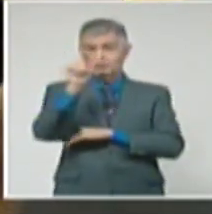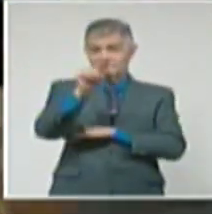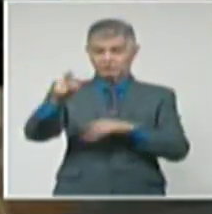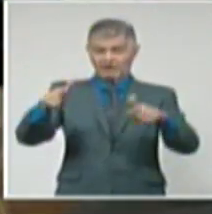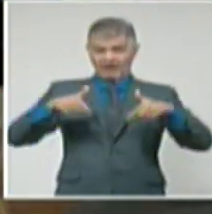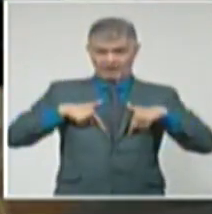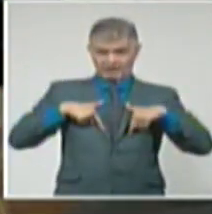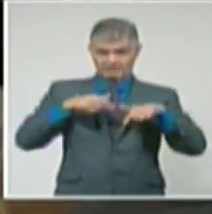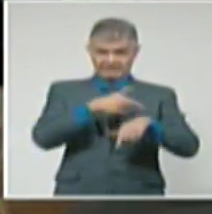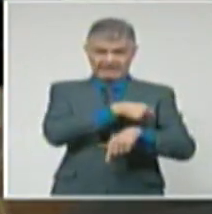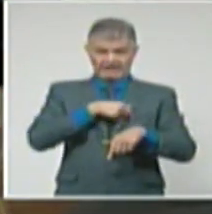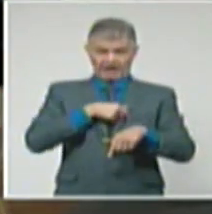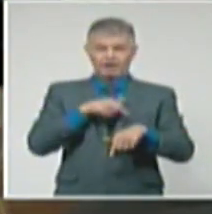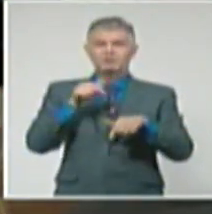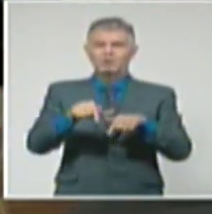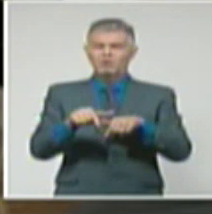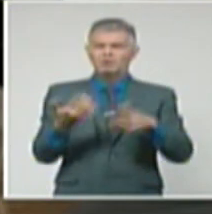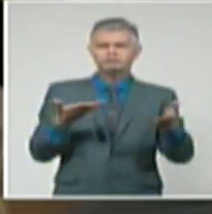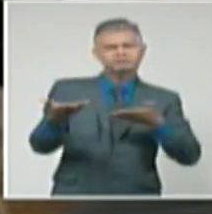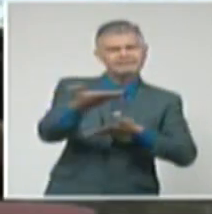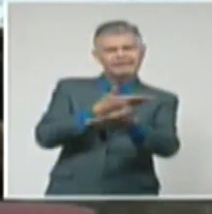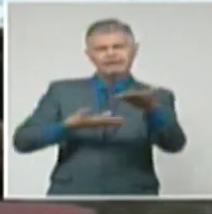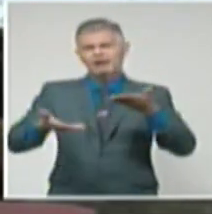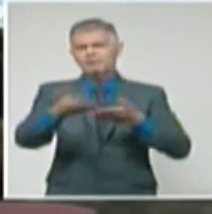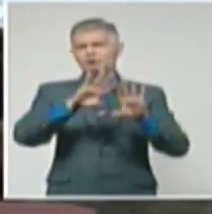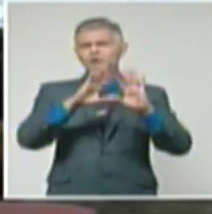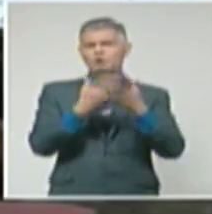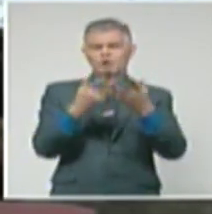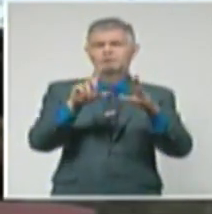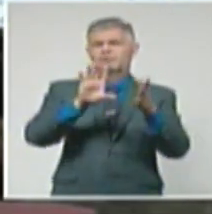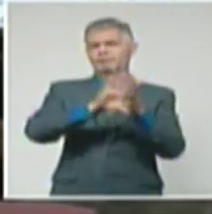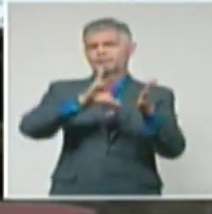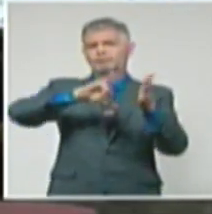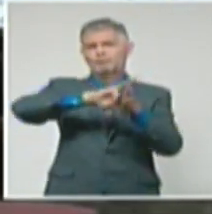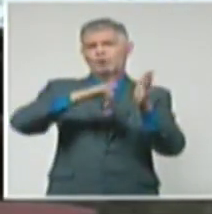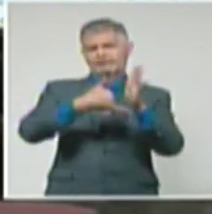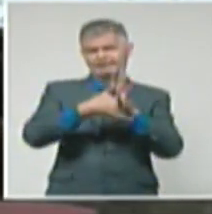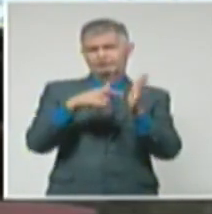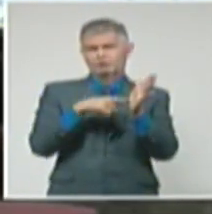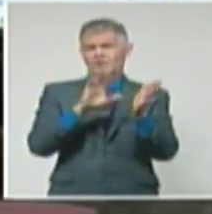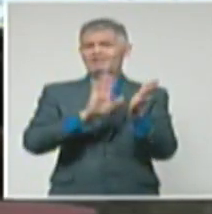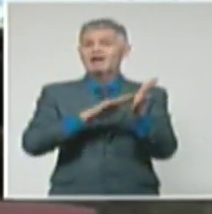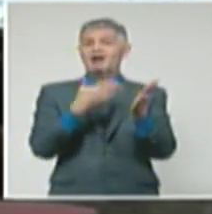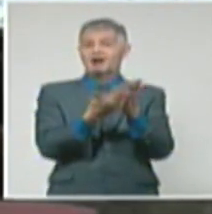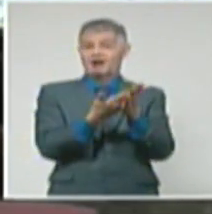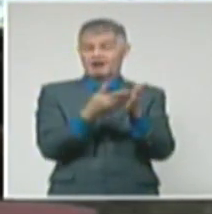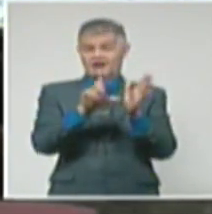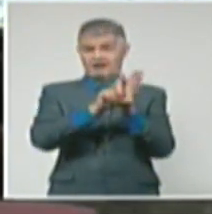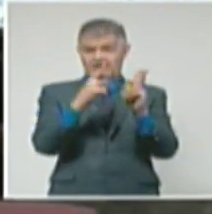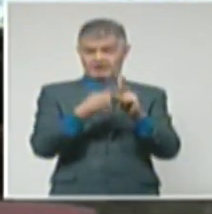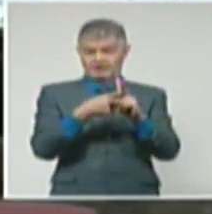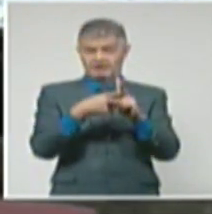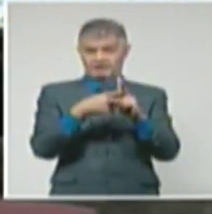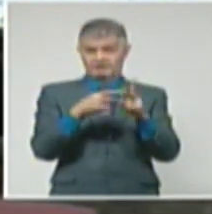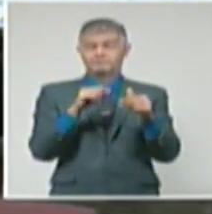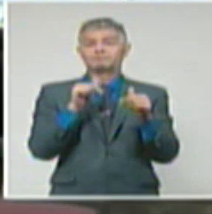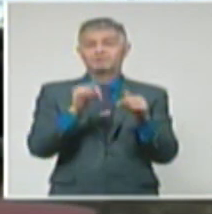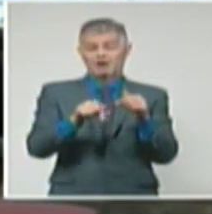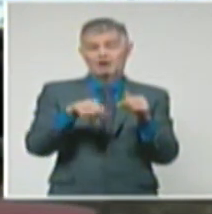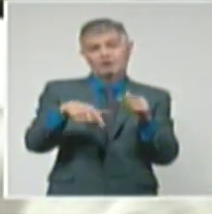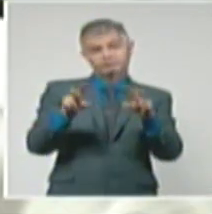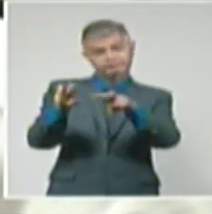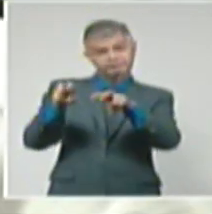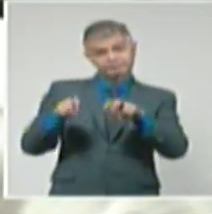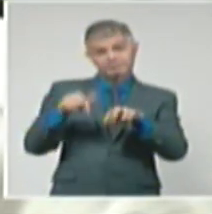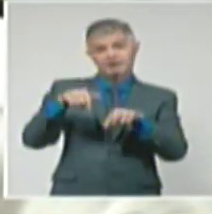criterios en torno al Proyecto de Ley del Servicio Exterior, la primera de las cuatro iniciativas legislativas que serán presentadas durante este conclave